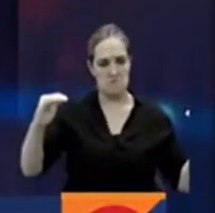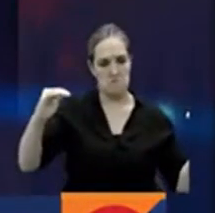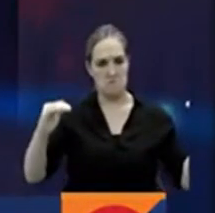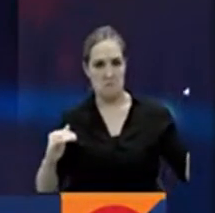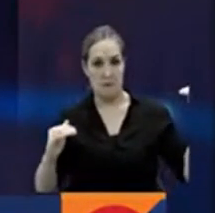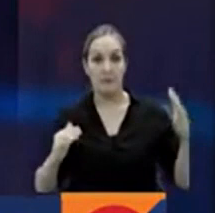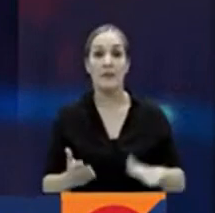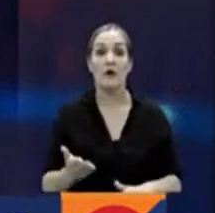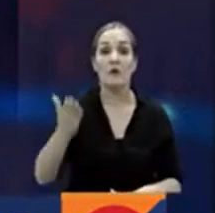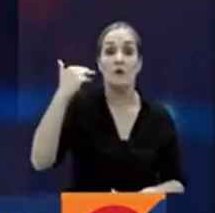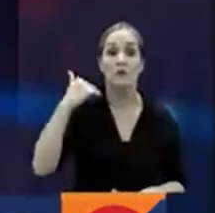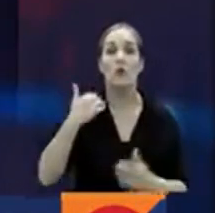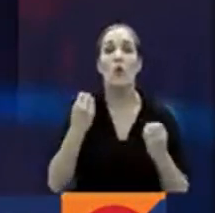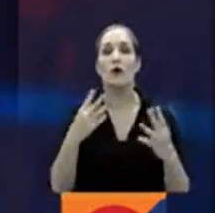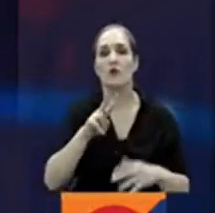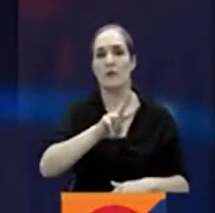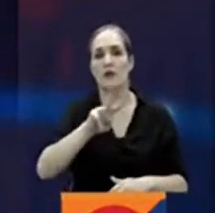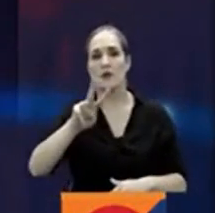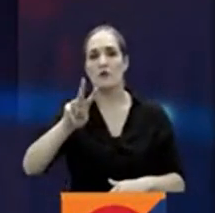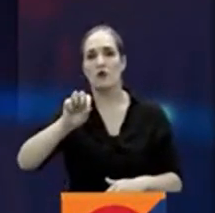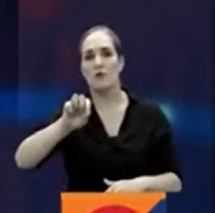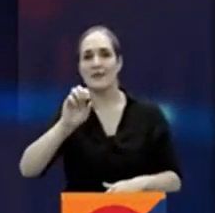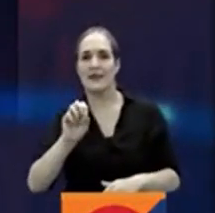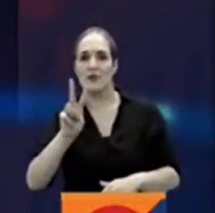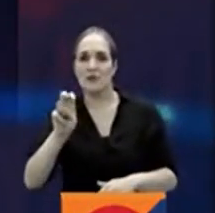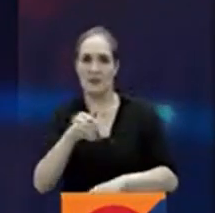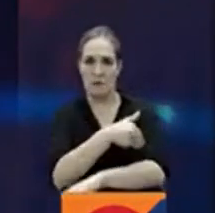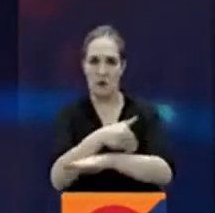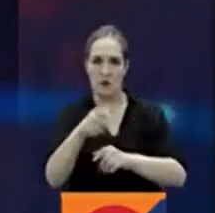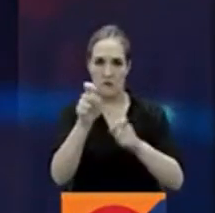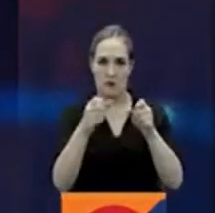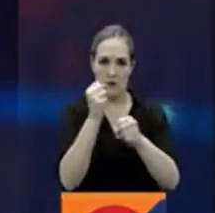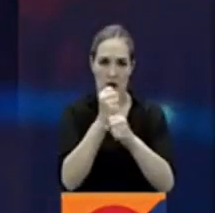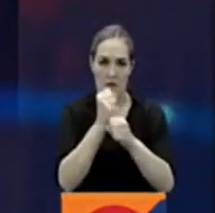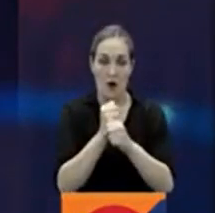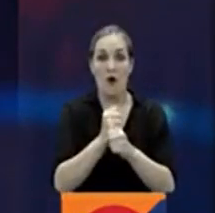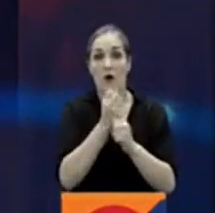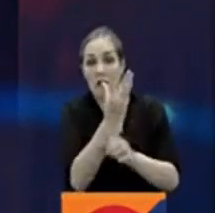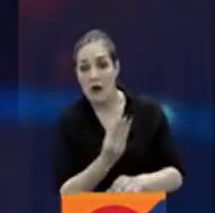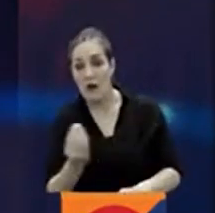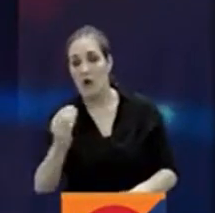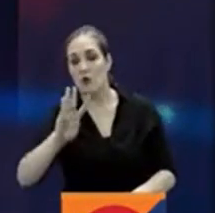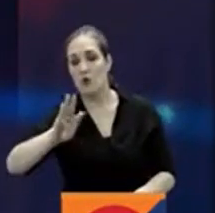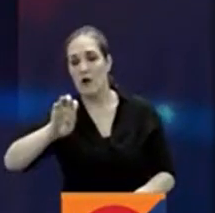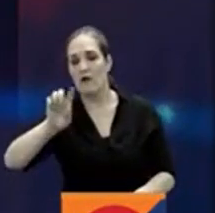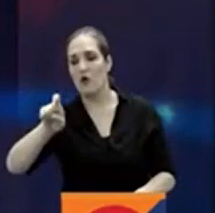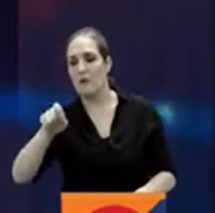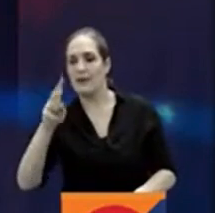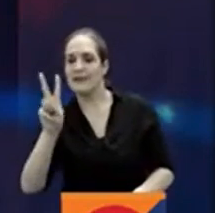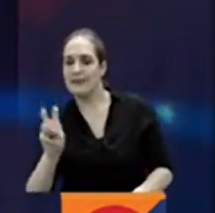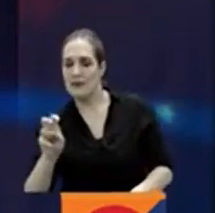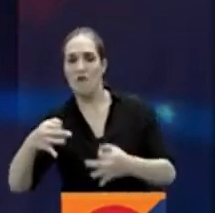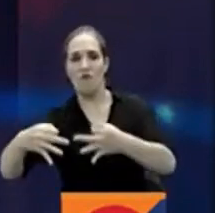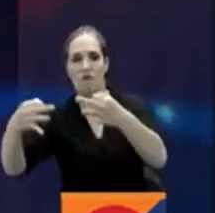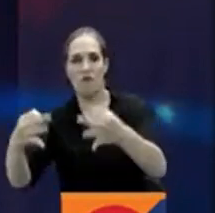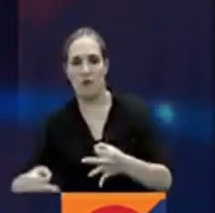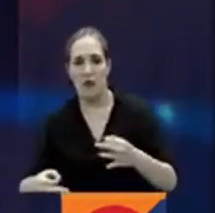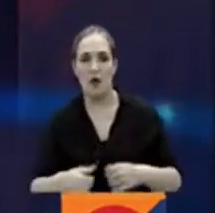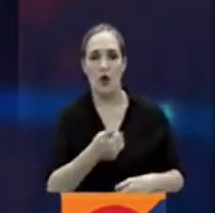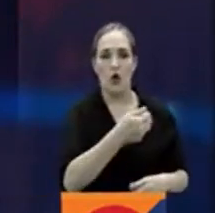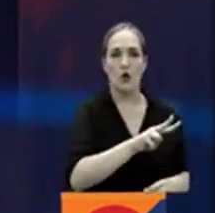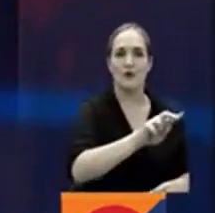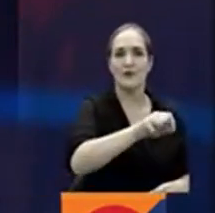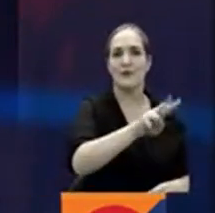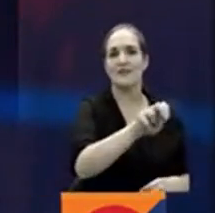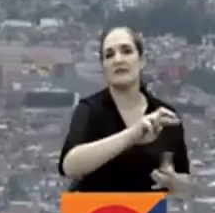22,06 millones de trabajadores, de los cuales 9,7 millones son formales y 12,79 millones trabajan de